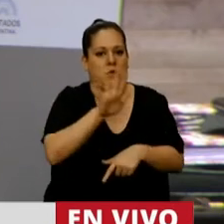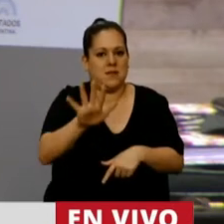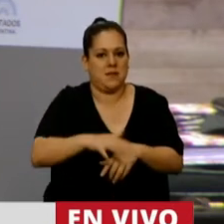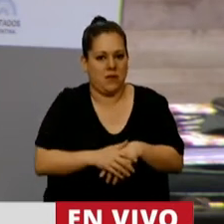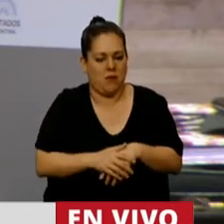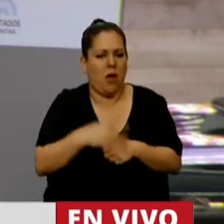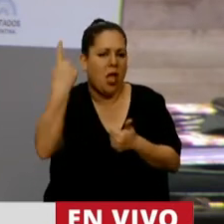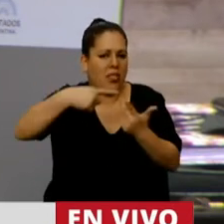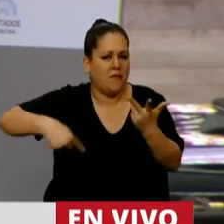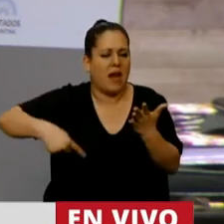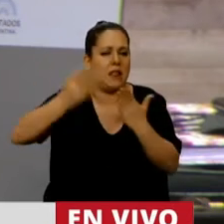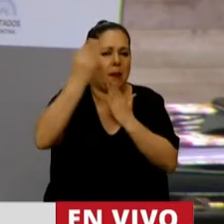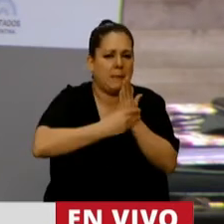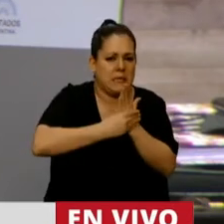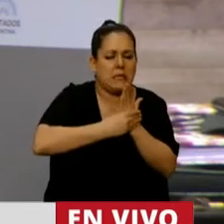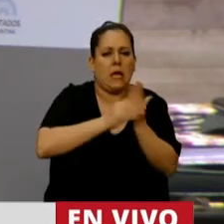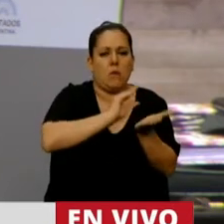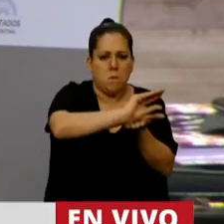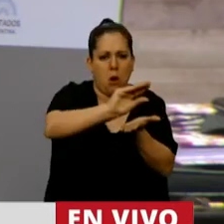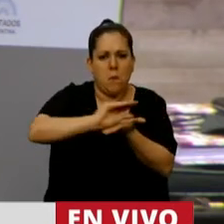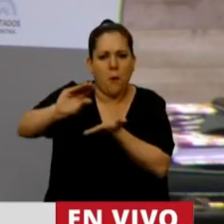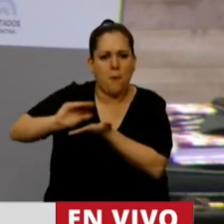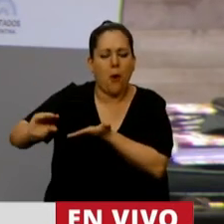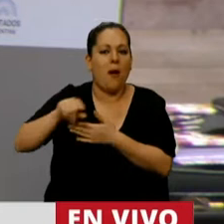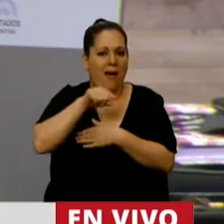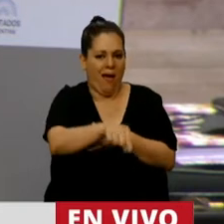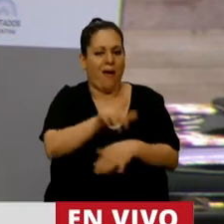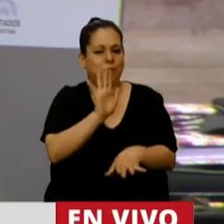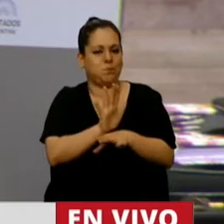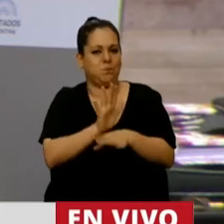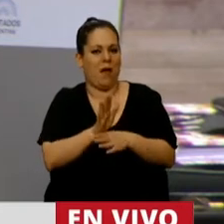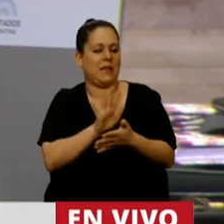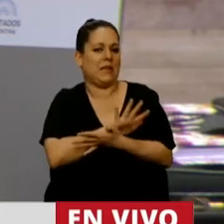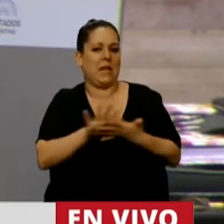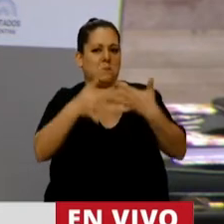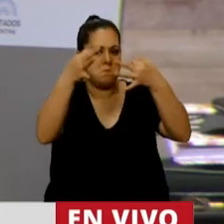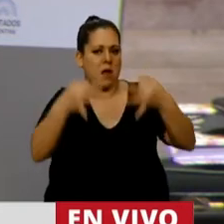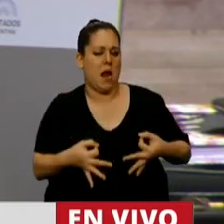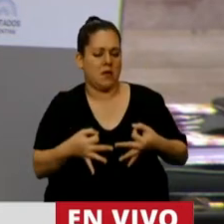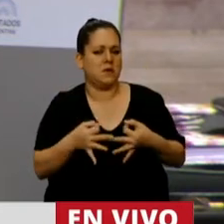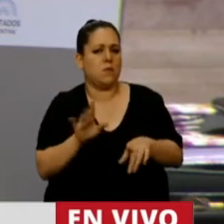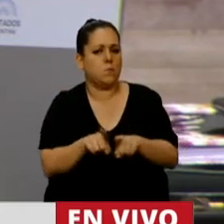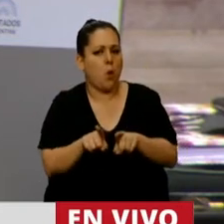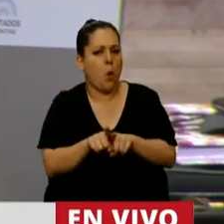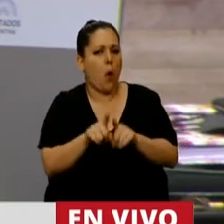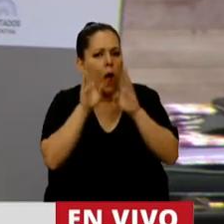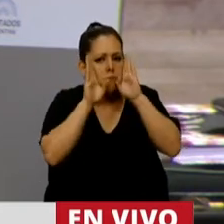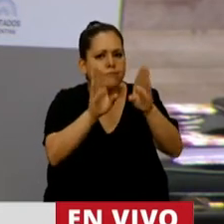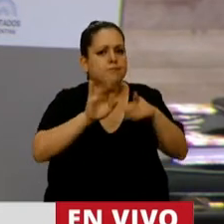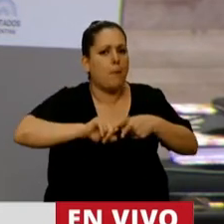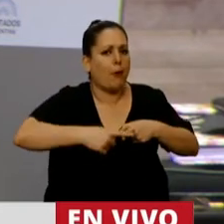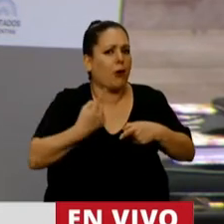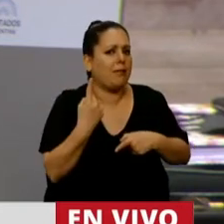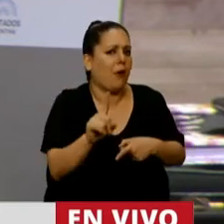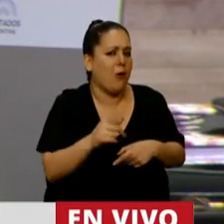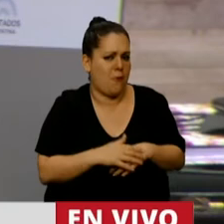distribuidas en distintos ministerios, que eso implica también en términos de transparencia poder ubicar a qué políticas nos estamos refiriendo,